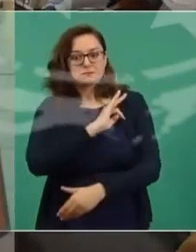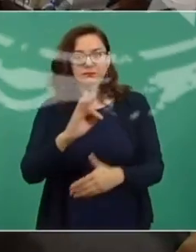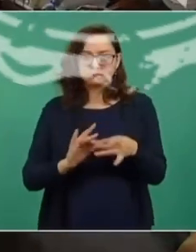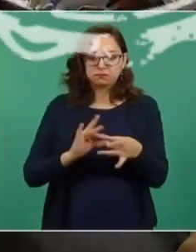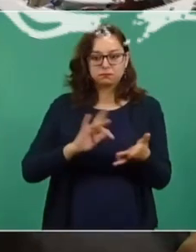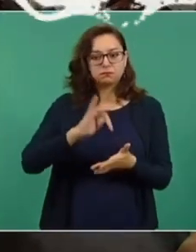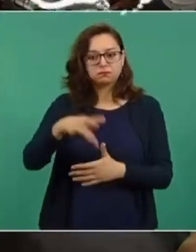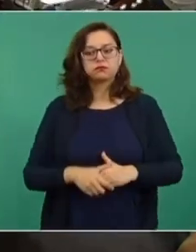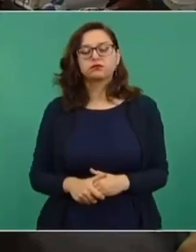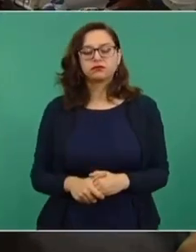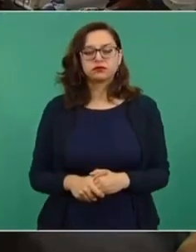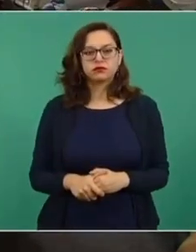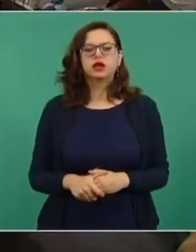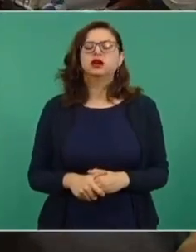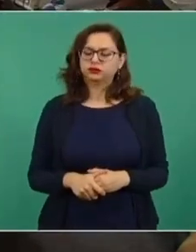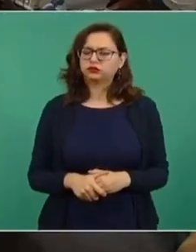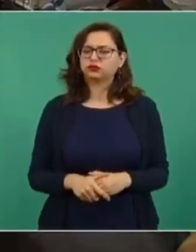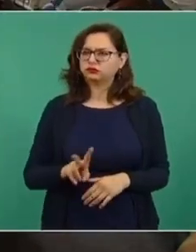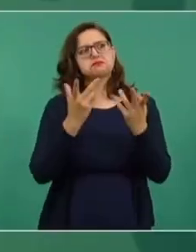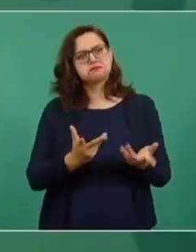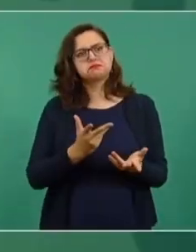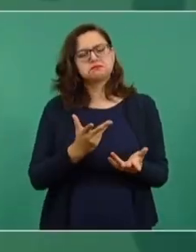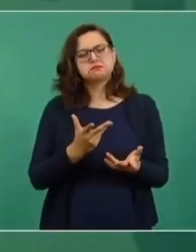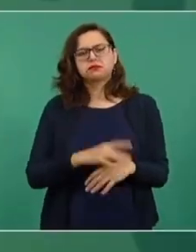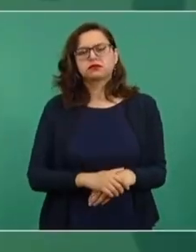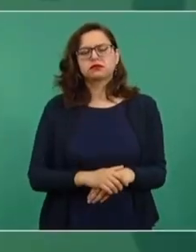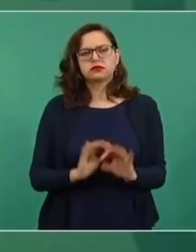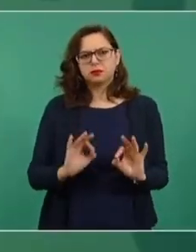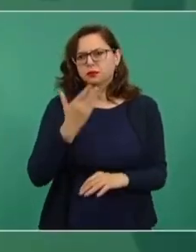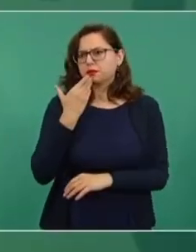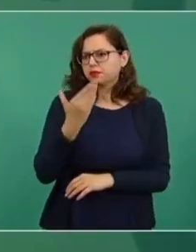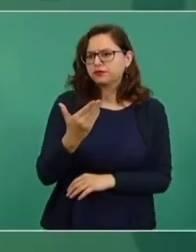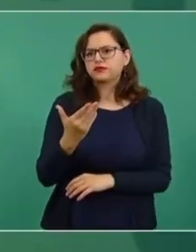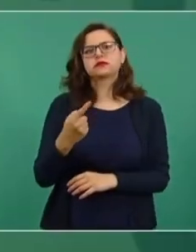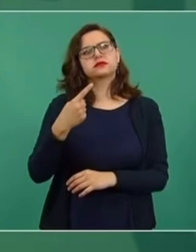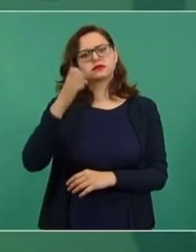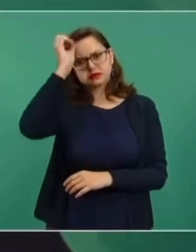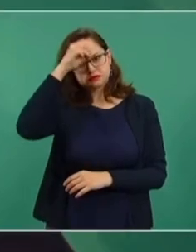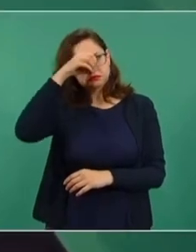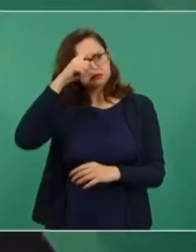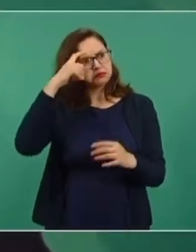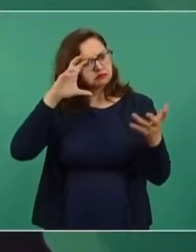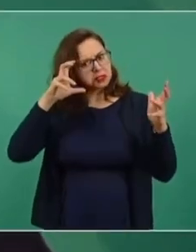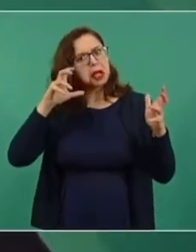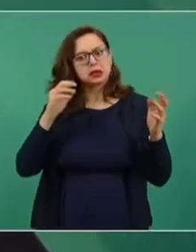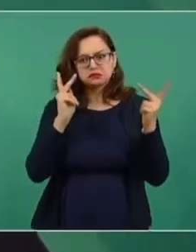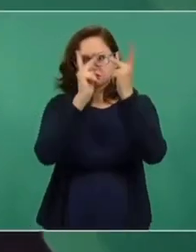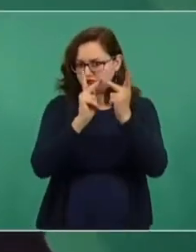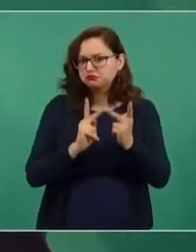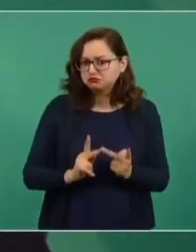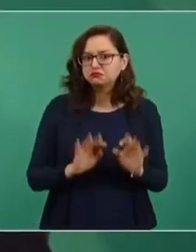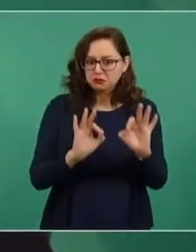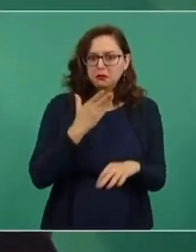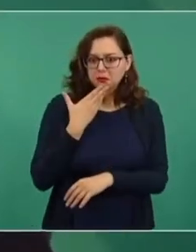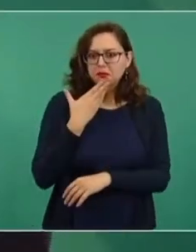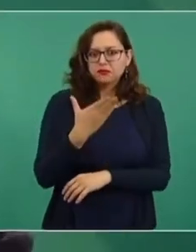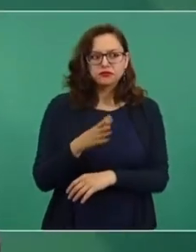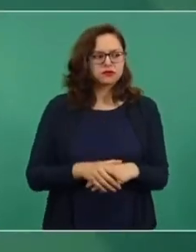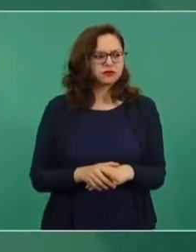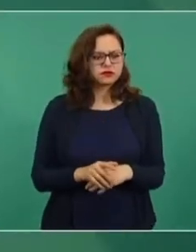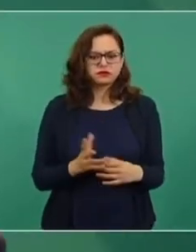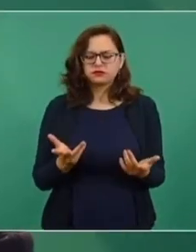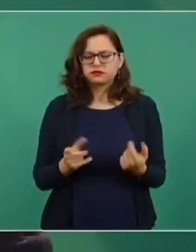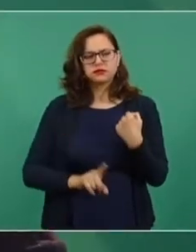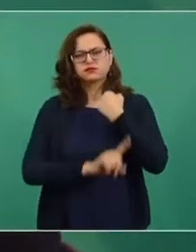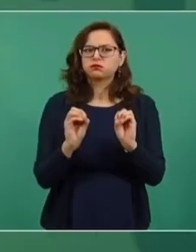Fue una muy buena visita a Washington, hubo muchas coincidencias. Diría que ningún